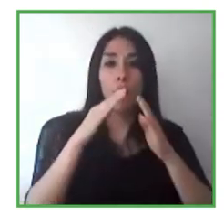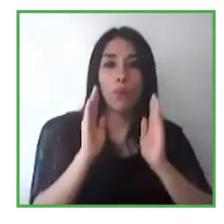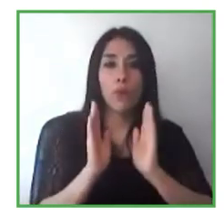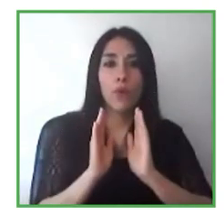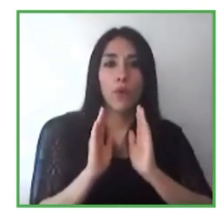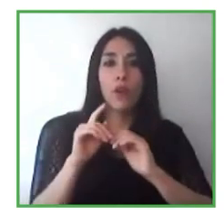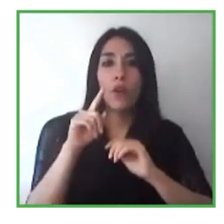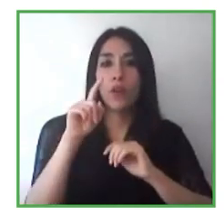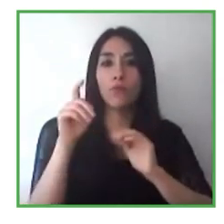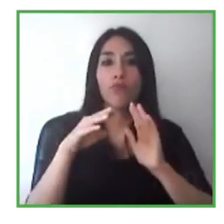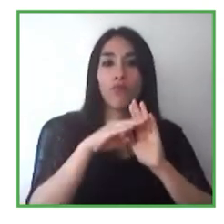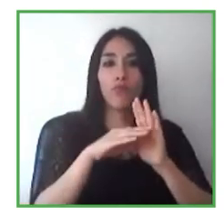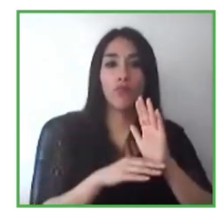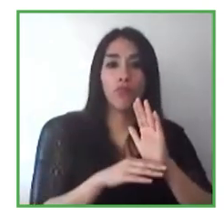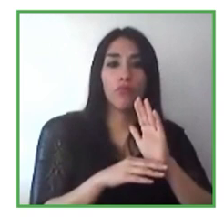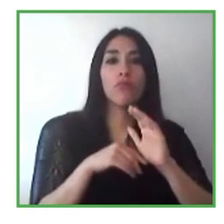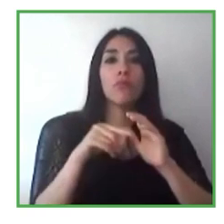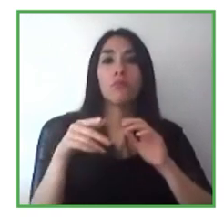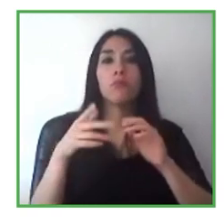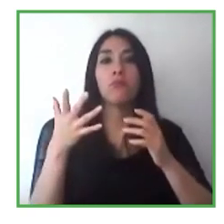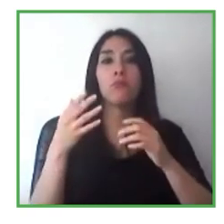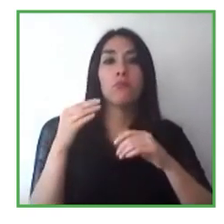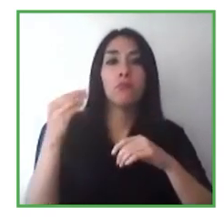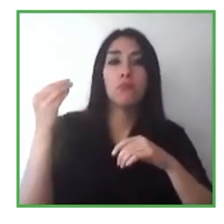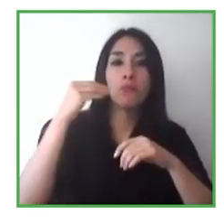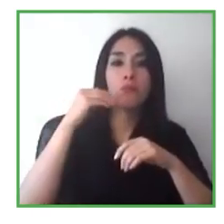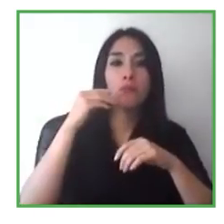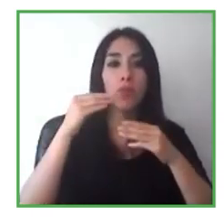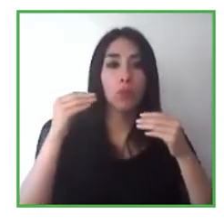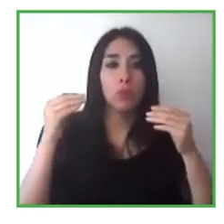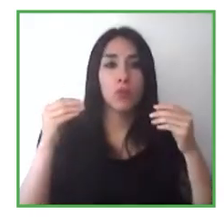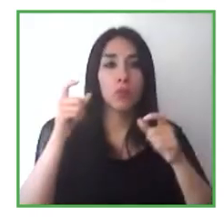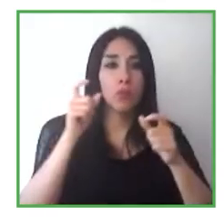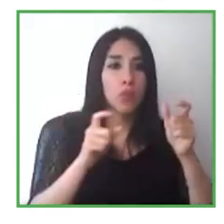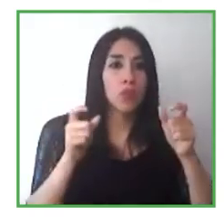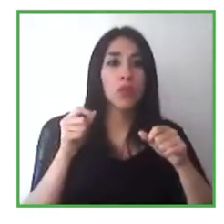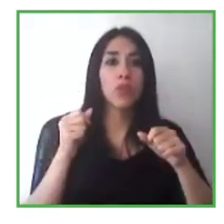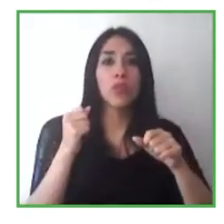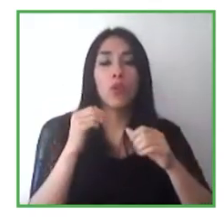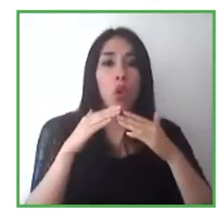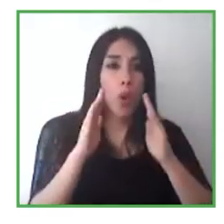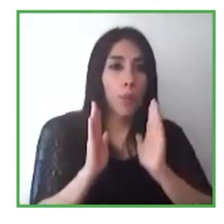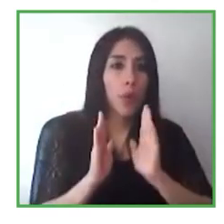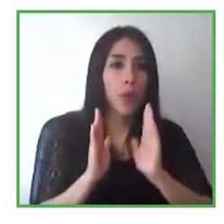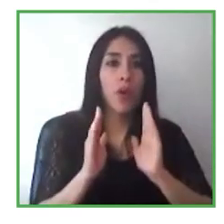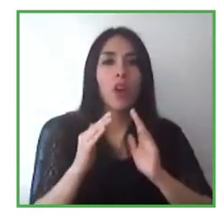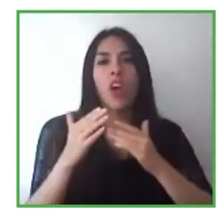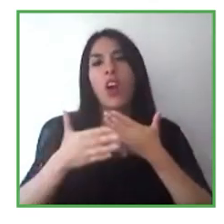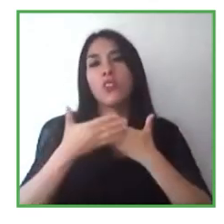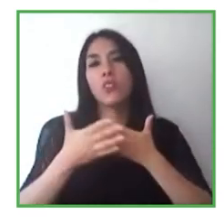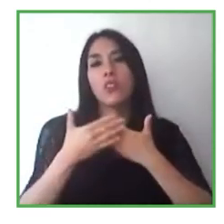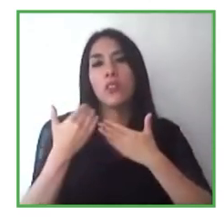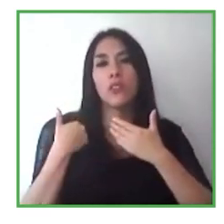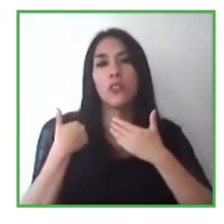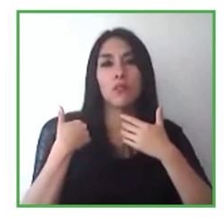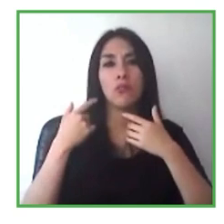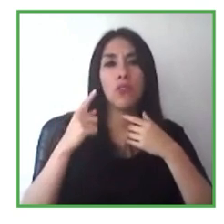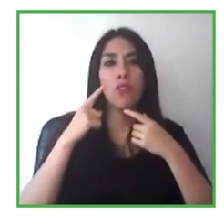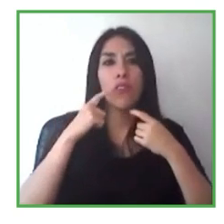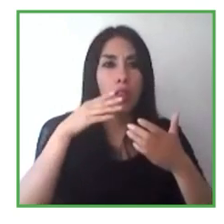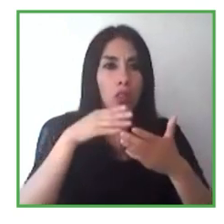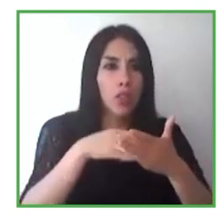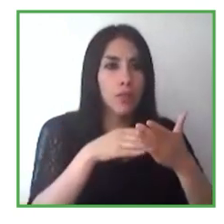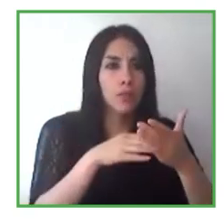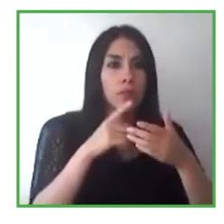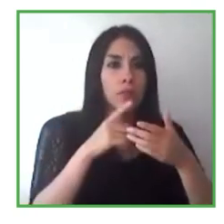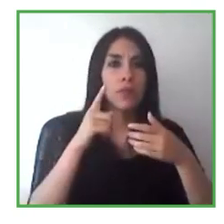en el que había trabajado en el pasado, tenía muchas personas trabajando desde el hogar porque era mucho más fácil para ellos, no tenían que preocuparse del transporte, de las barreras, entonces, quizás estamos un poco adelantados en nuestros